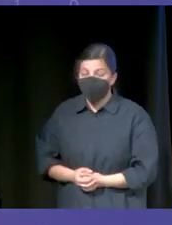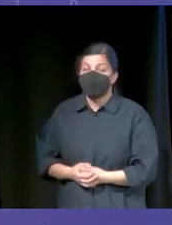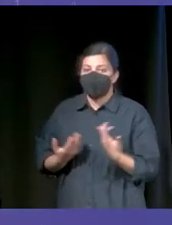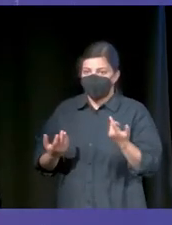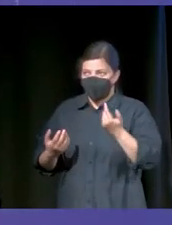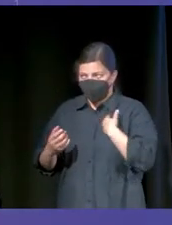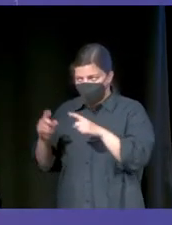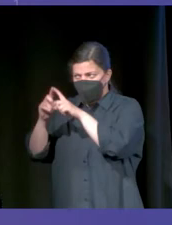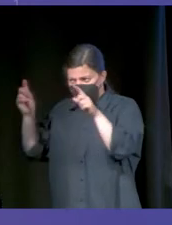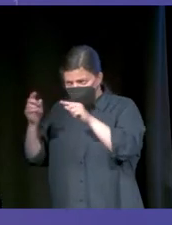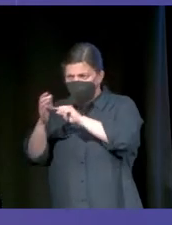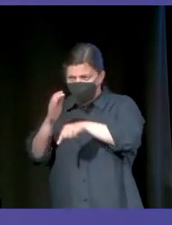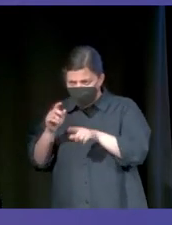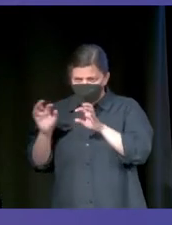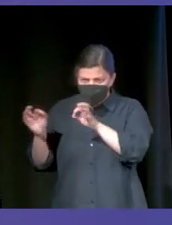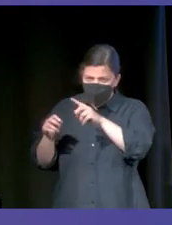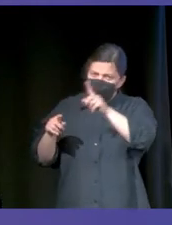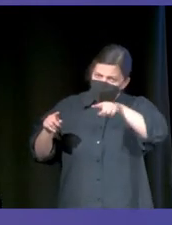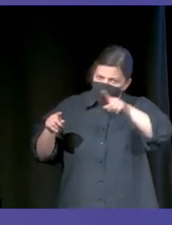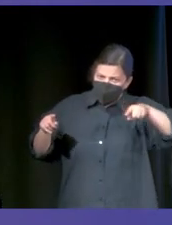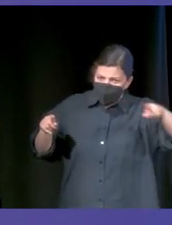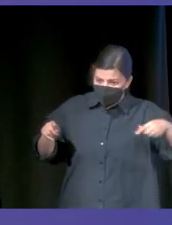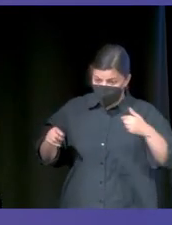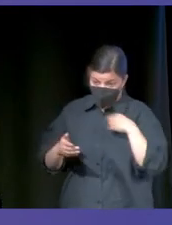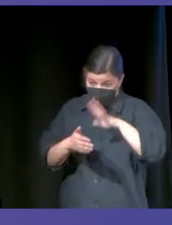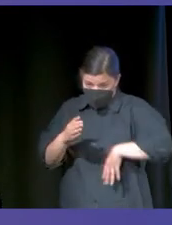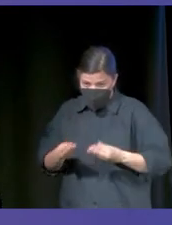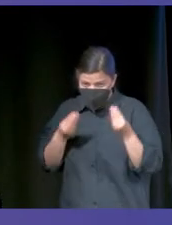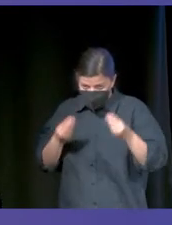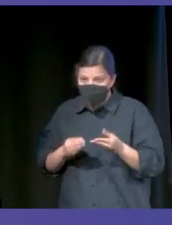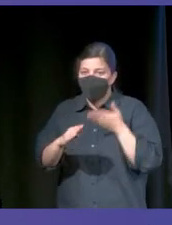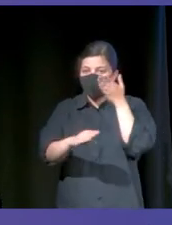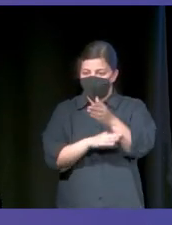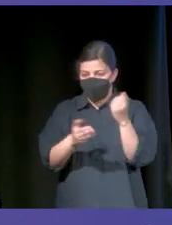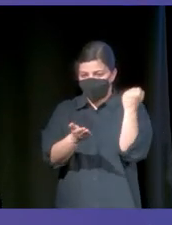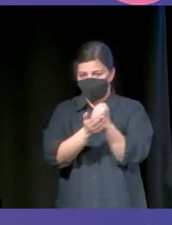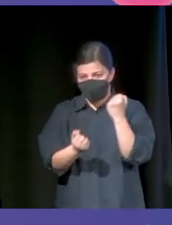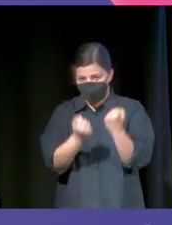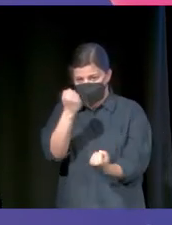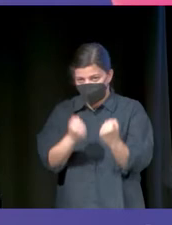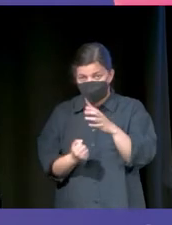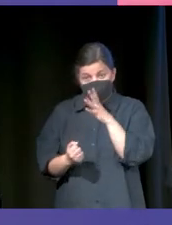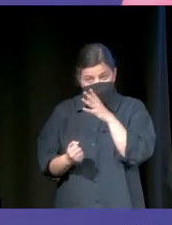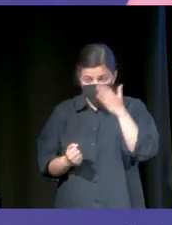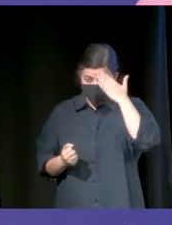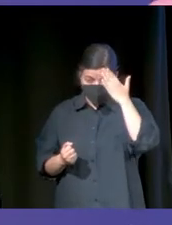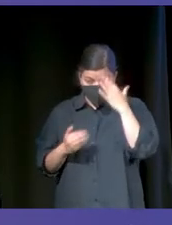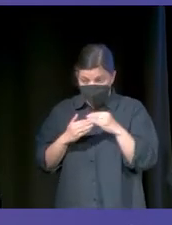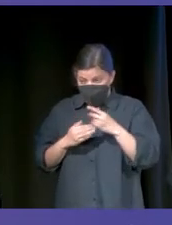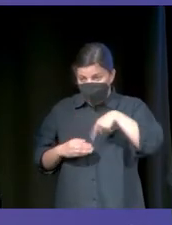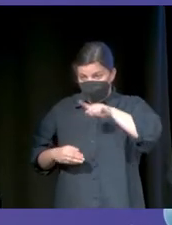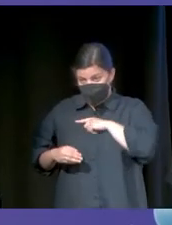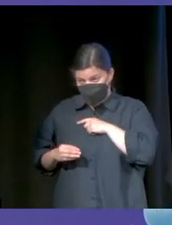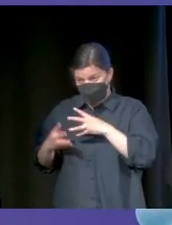trabajaba para otra, que trabajaba para una marca de coches. Entonces, yo, como buen catalán, me fui a la marca de coches, que hoy es nuestro principal cliente en Estados